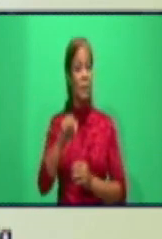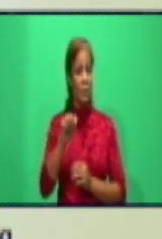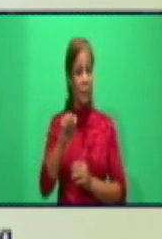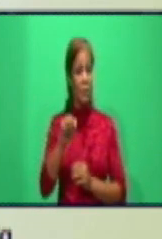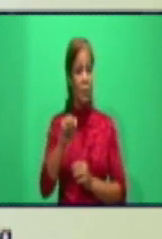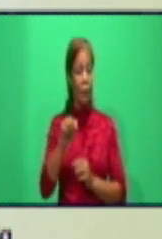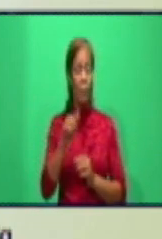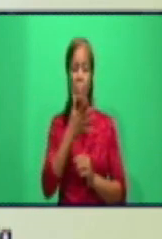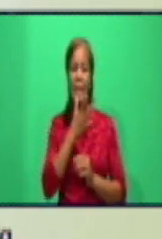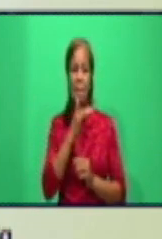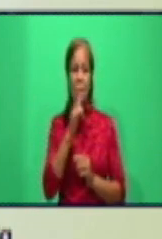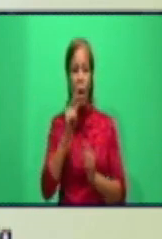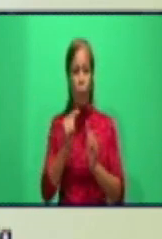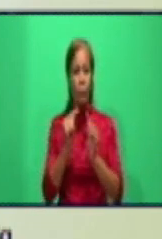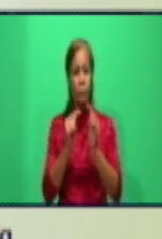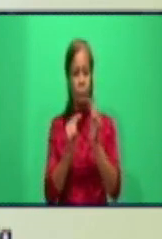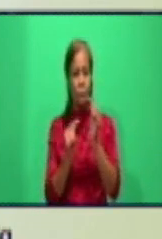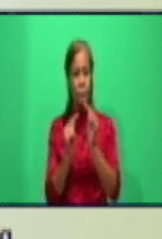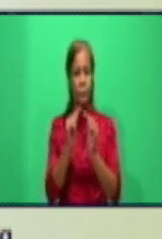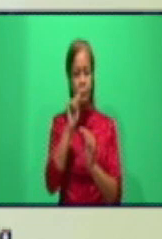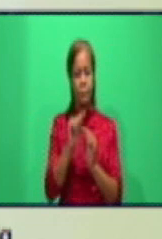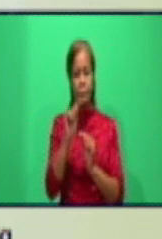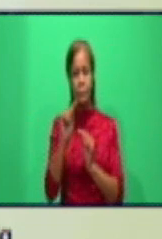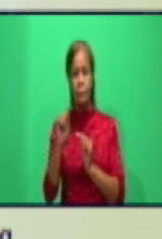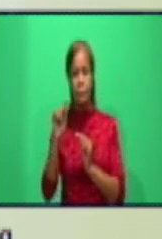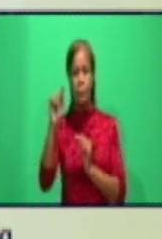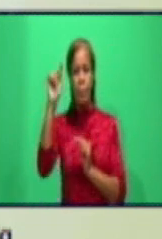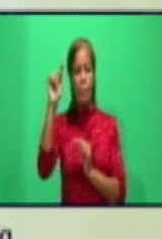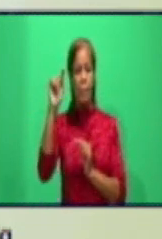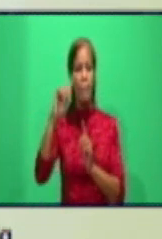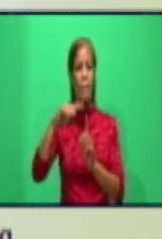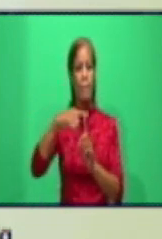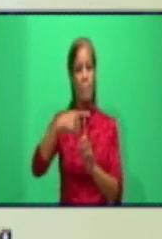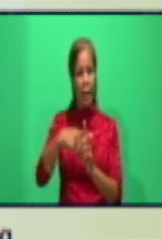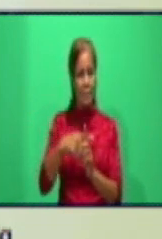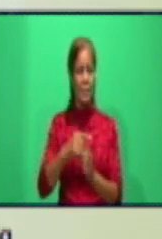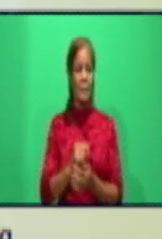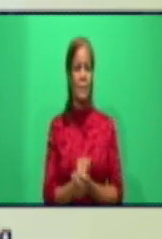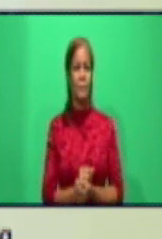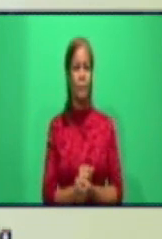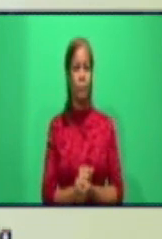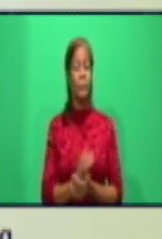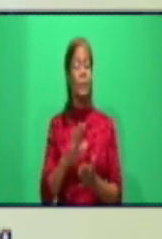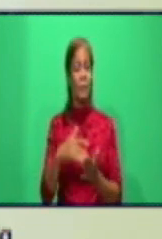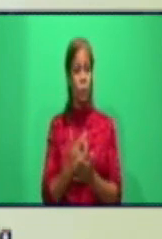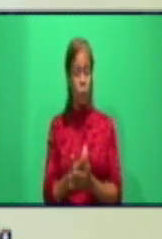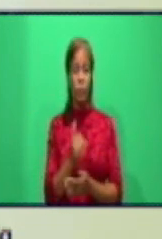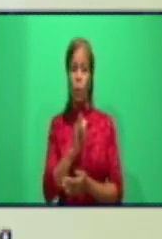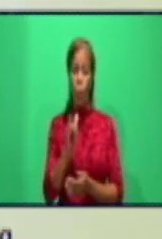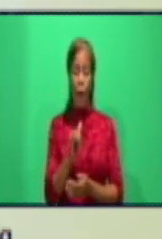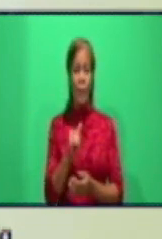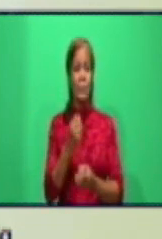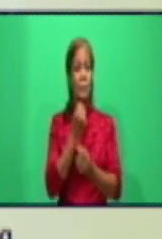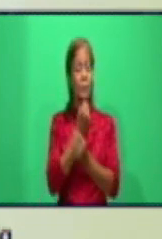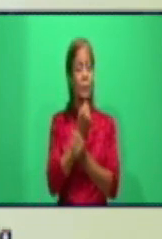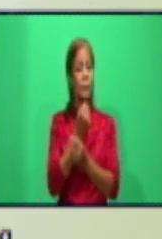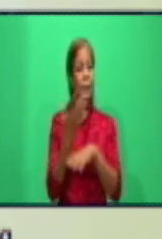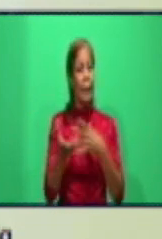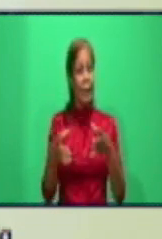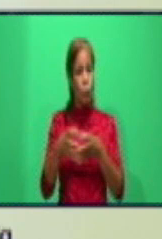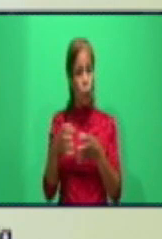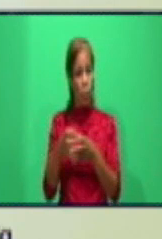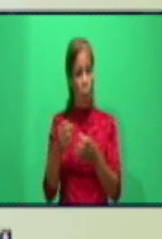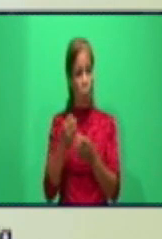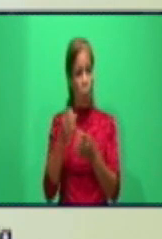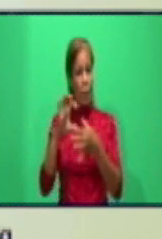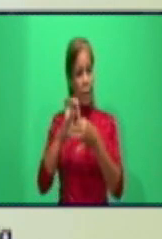protocolo, que es el escenario en el cual se encuentran los casos de alto riesgo y los casos graves. Ese protocolo después